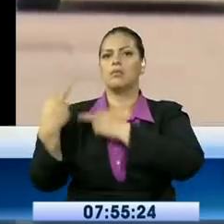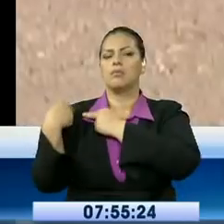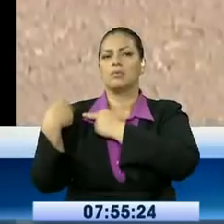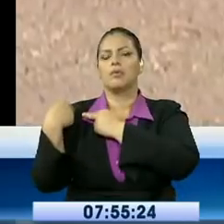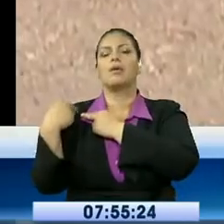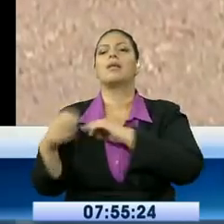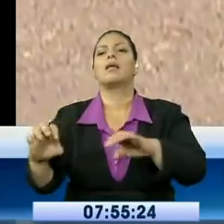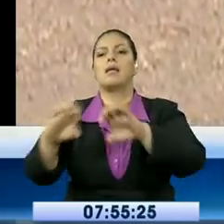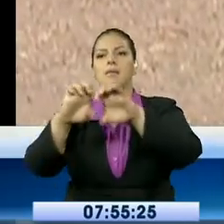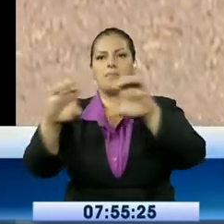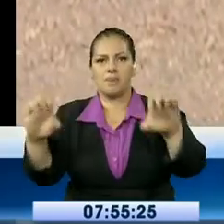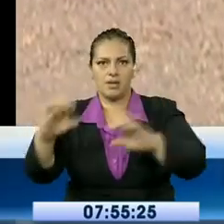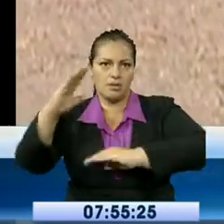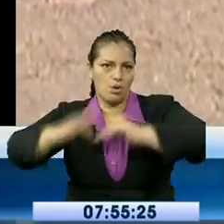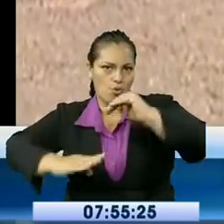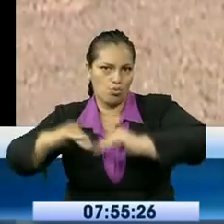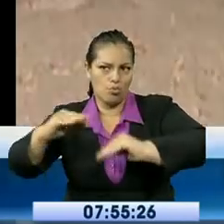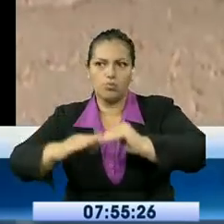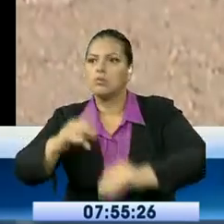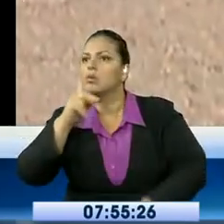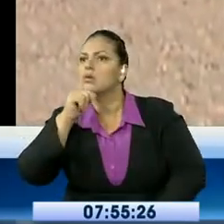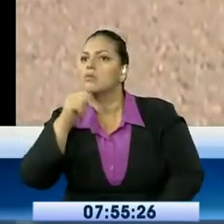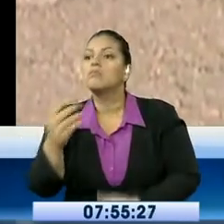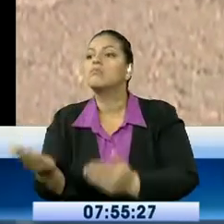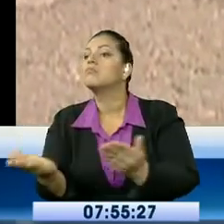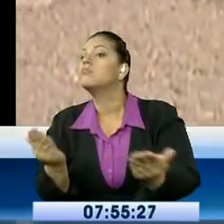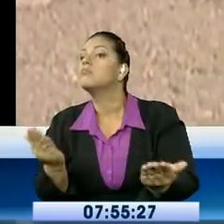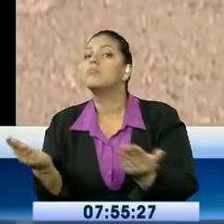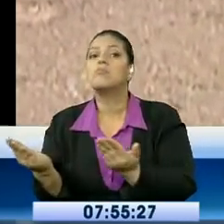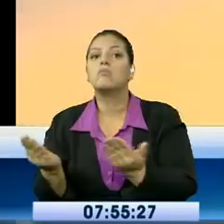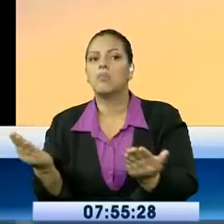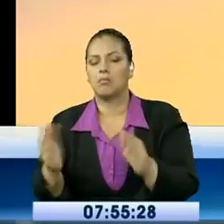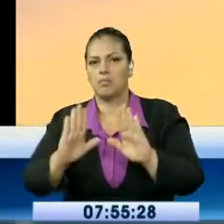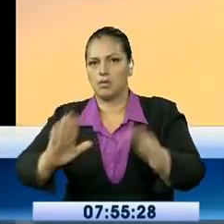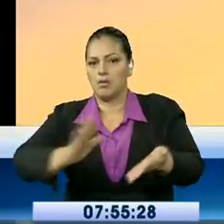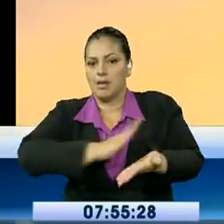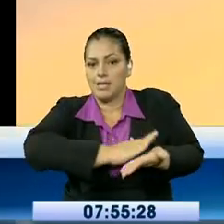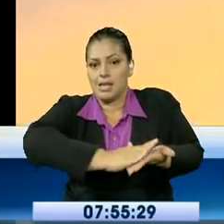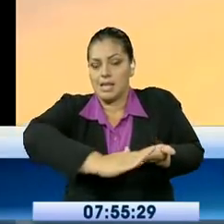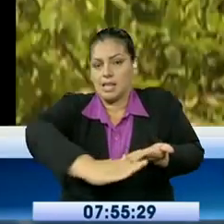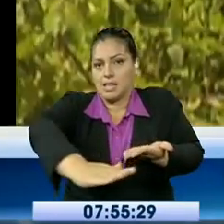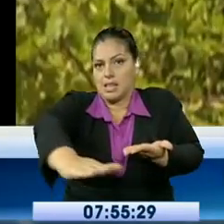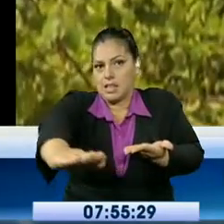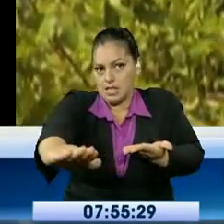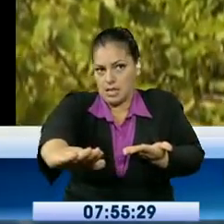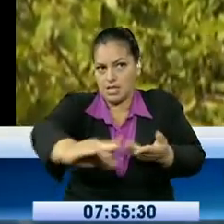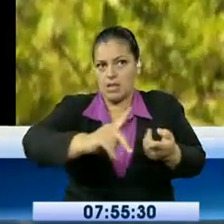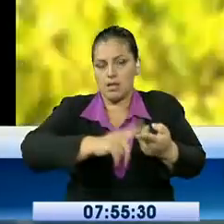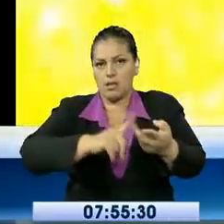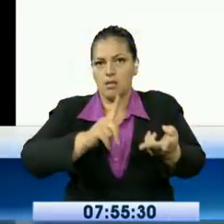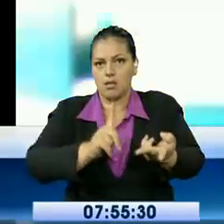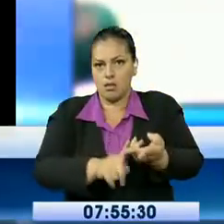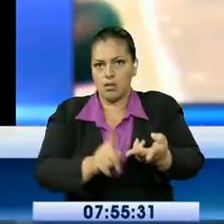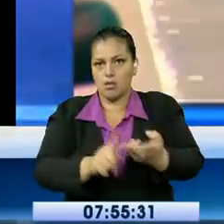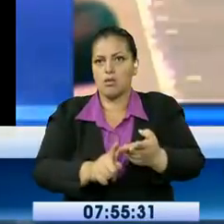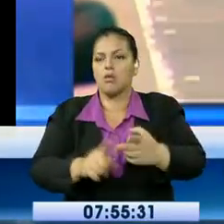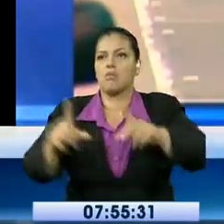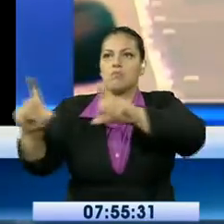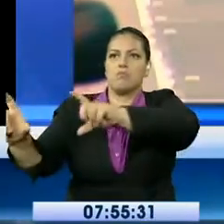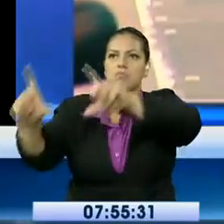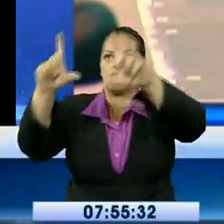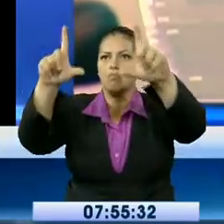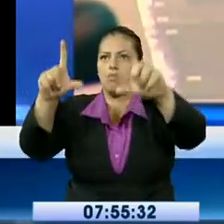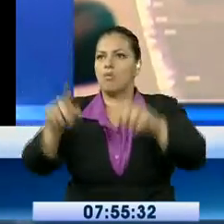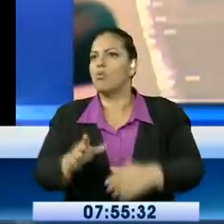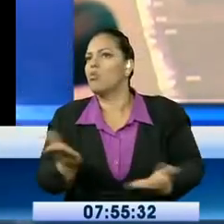estaría dirigida hacia el mejoramiento de la capa asfáltica, del drenaje y de la señalización. Y lo que nosotros